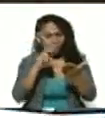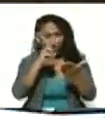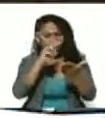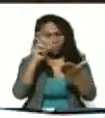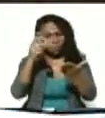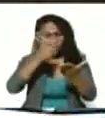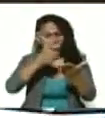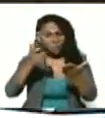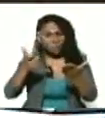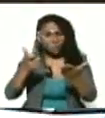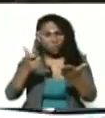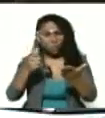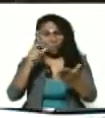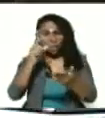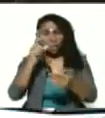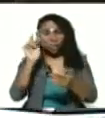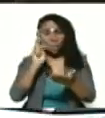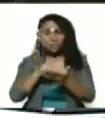candidatos y candidatas.